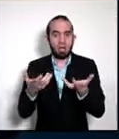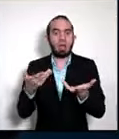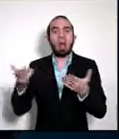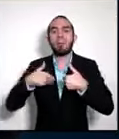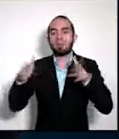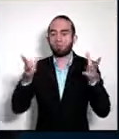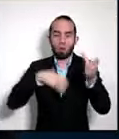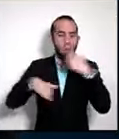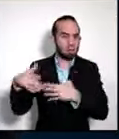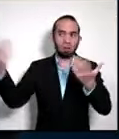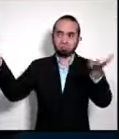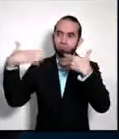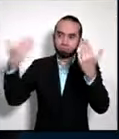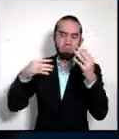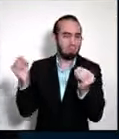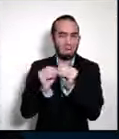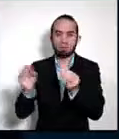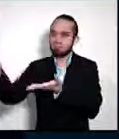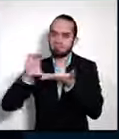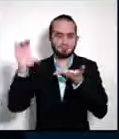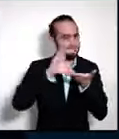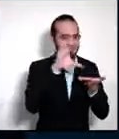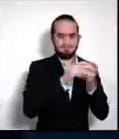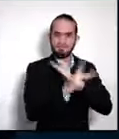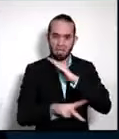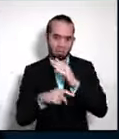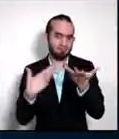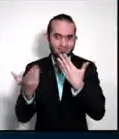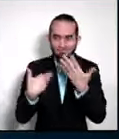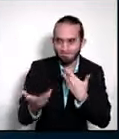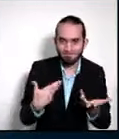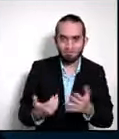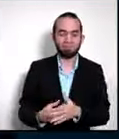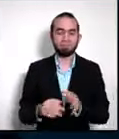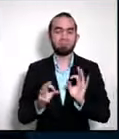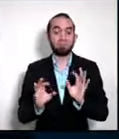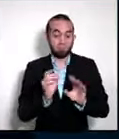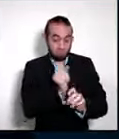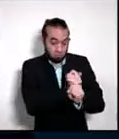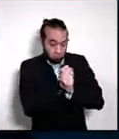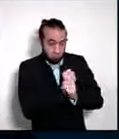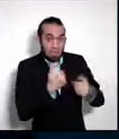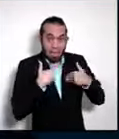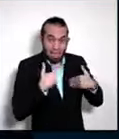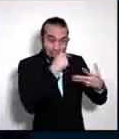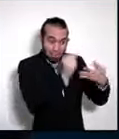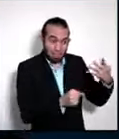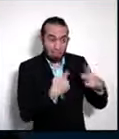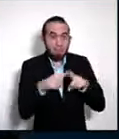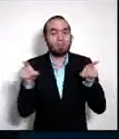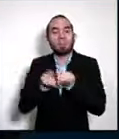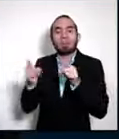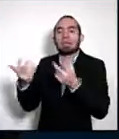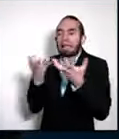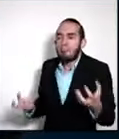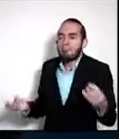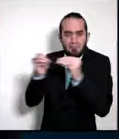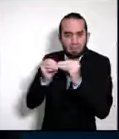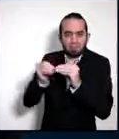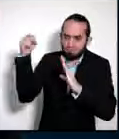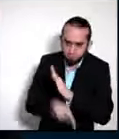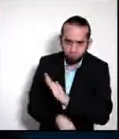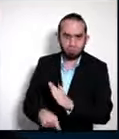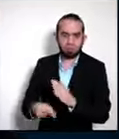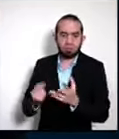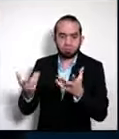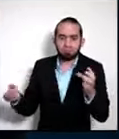inversión al país al final de cuentas entonces estamos resguardando lo que tenemos pero además estamos profundizando y